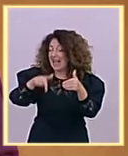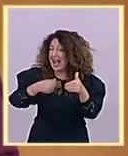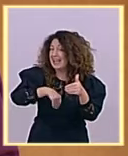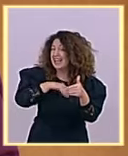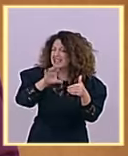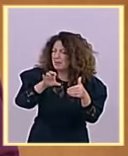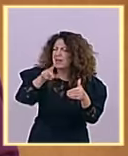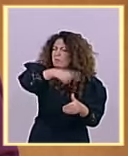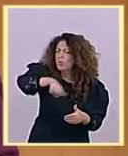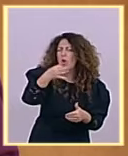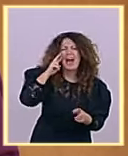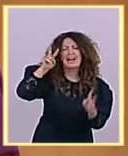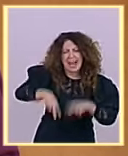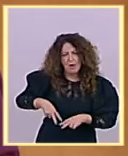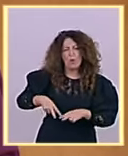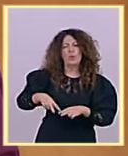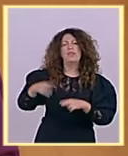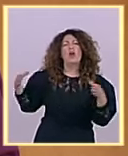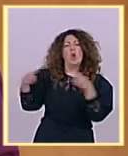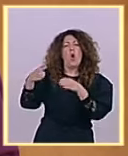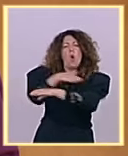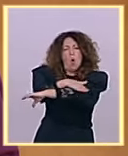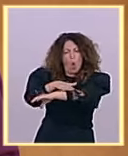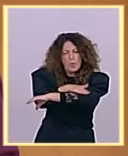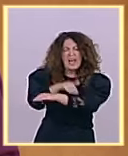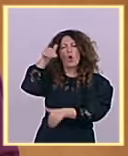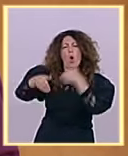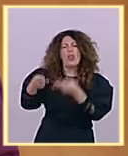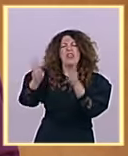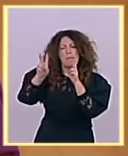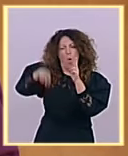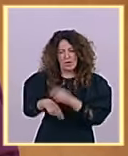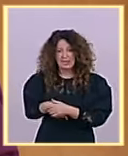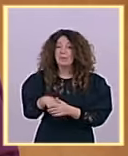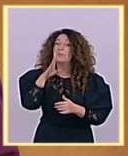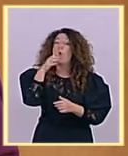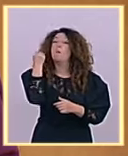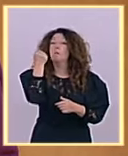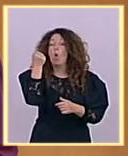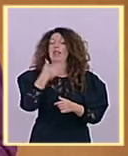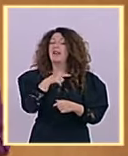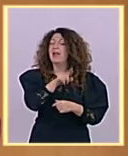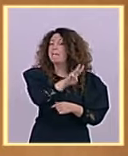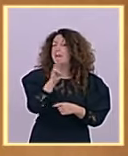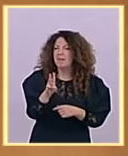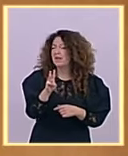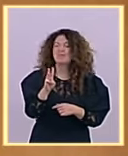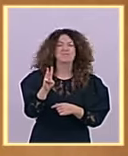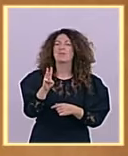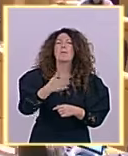democrático porque el poder, señores del Partido Popular, no les pertenece a ustedes. Le pertenece al pueblo.